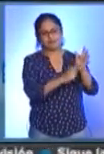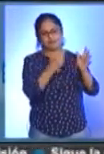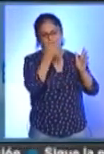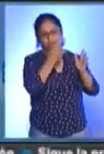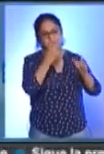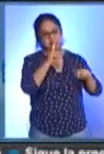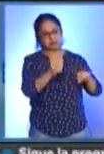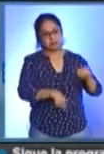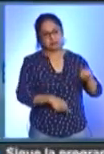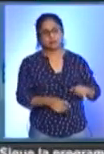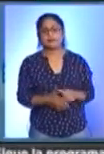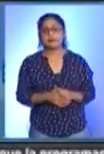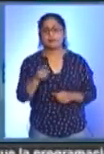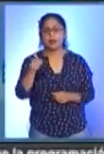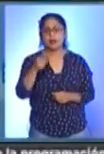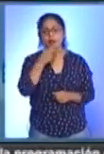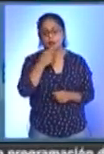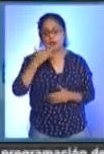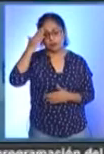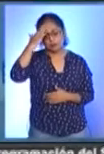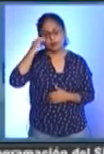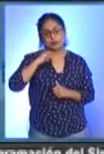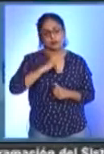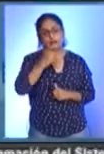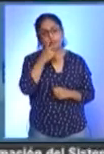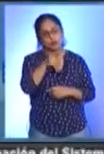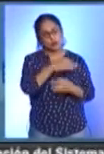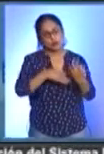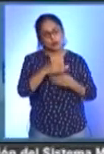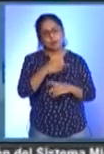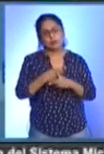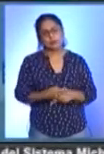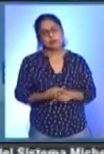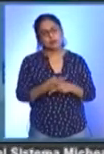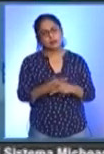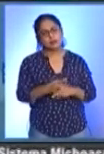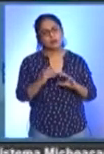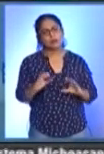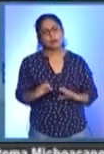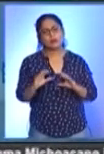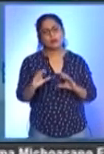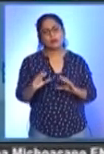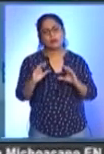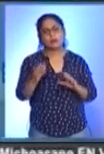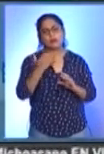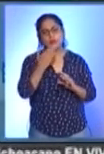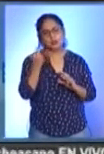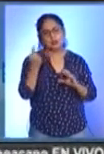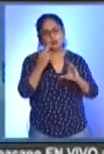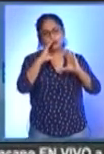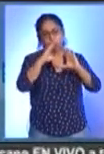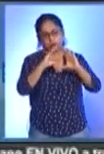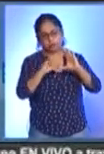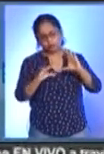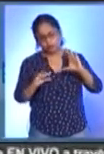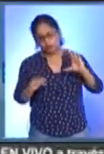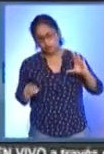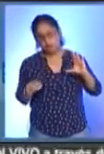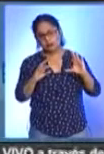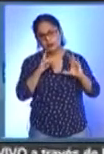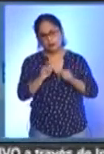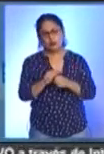El funcionario estatal hizo el llamado a ser cautos y pacientes, ya que si se logra una contención de los casos positivos de COVID-19,